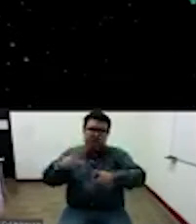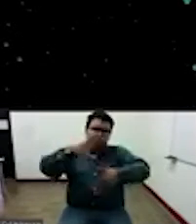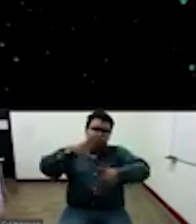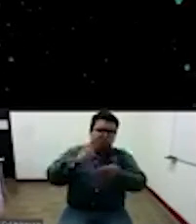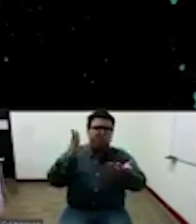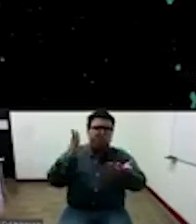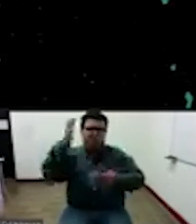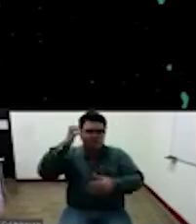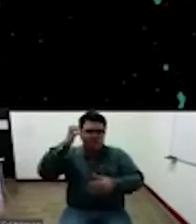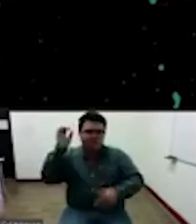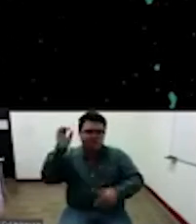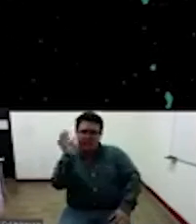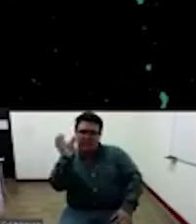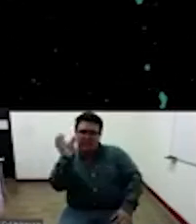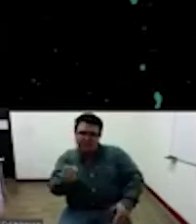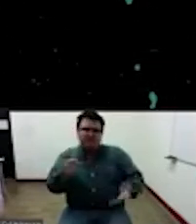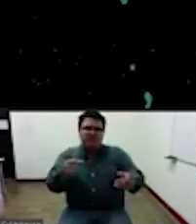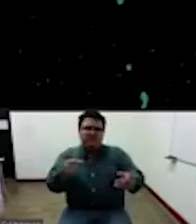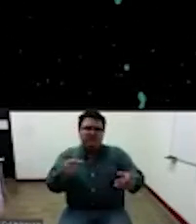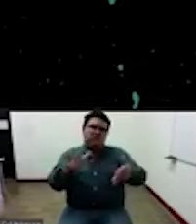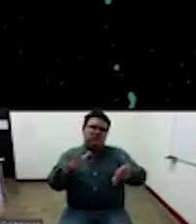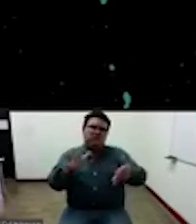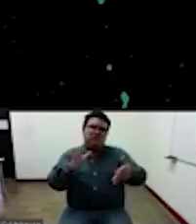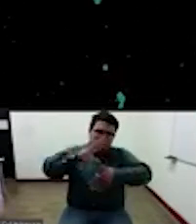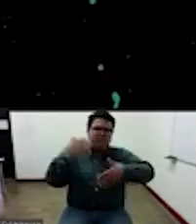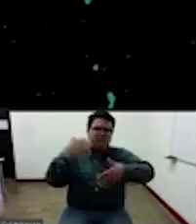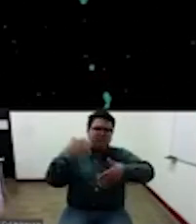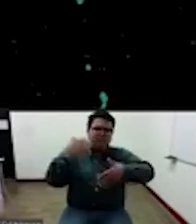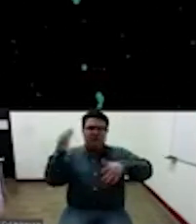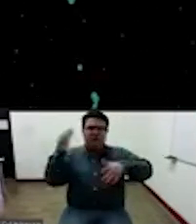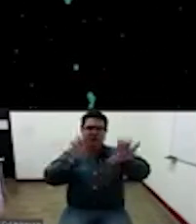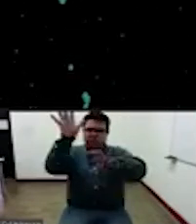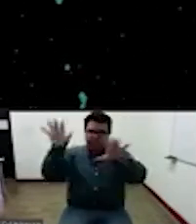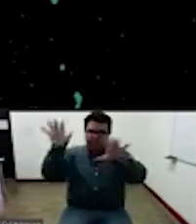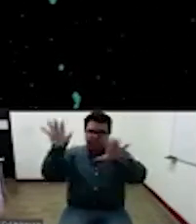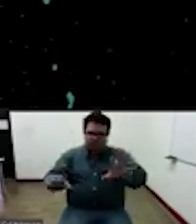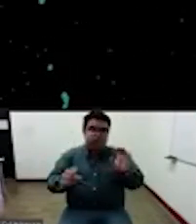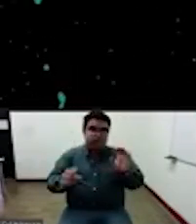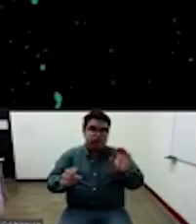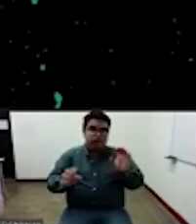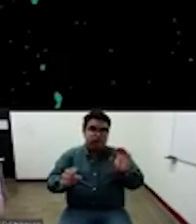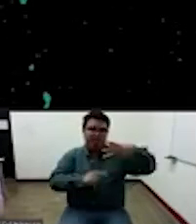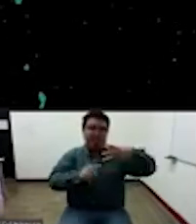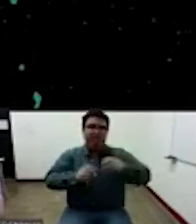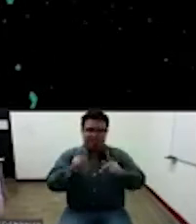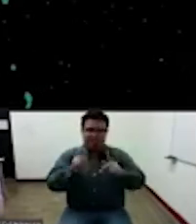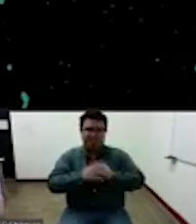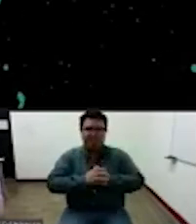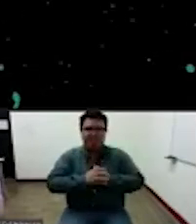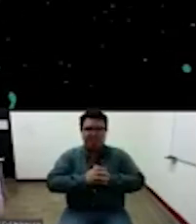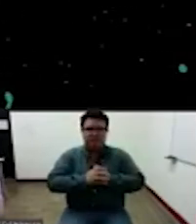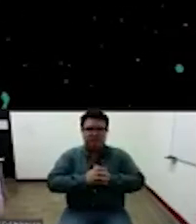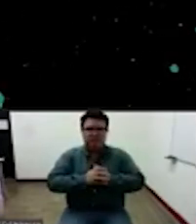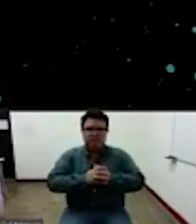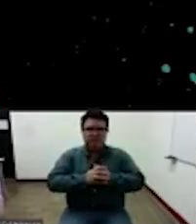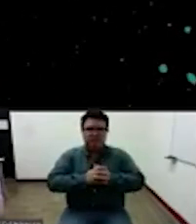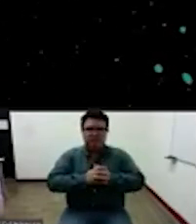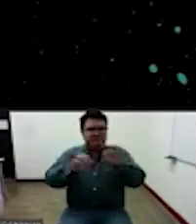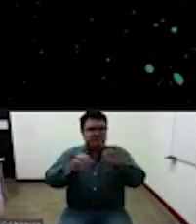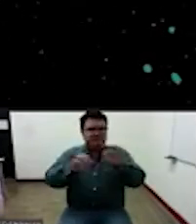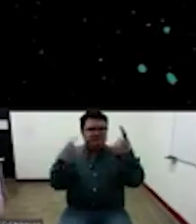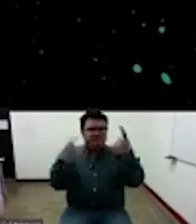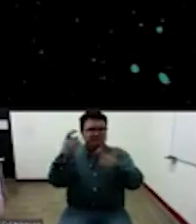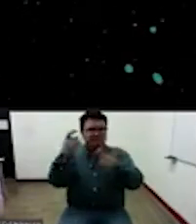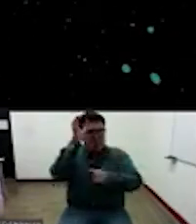continente africano y también el continente americano porque no para para abordar un poco el concepto